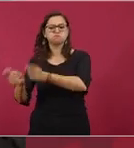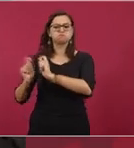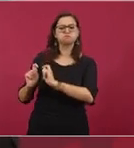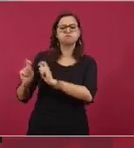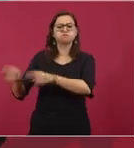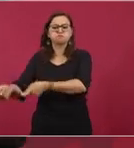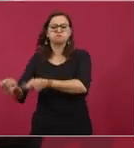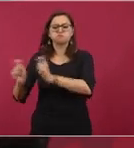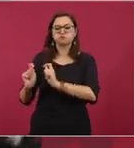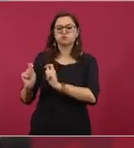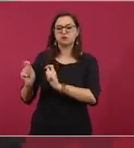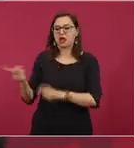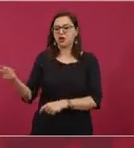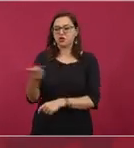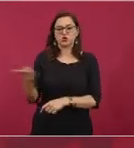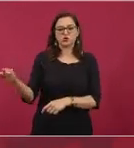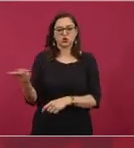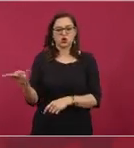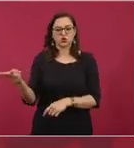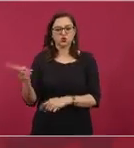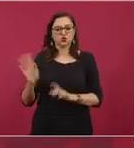eso sí lo aceptaban